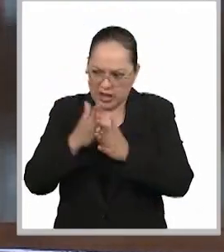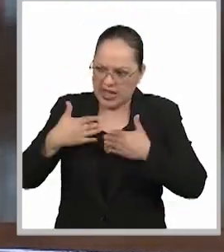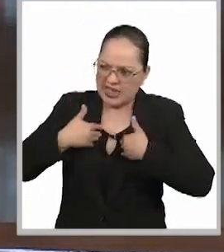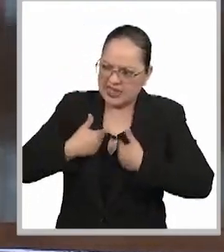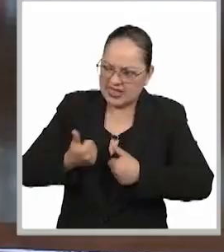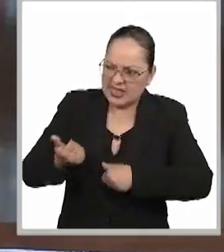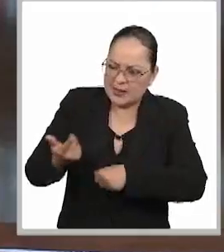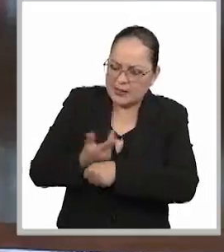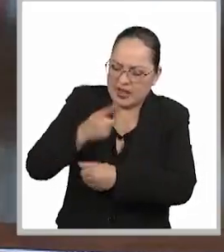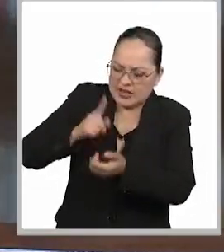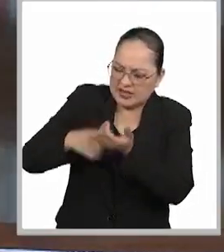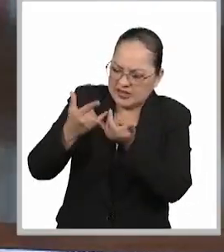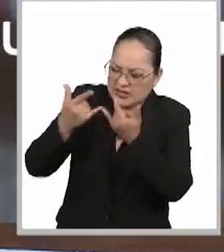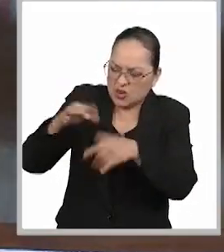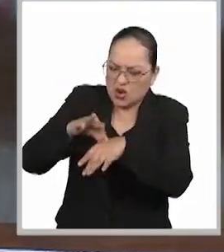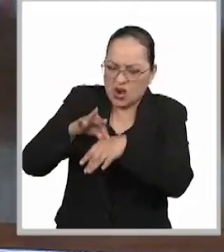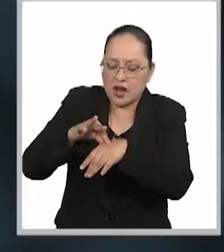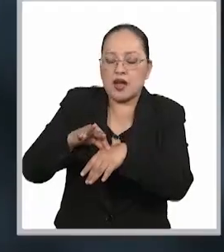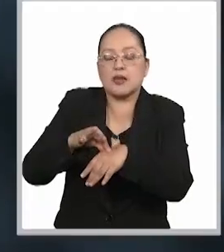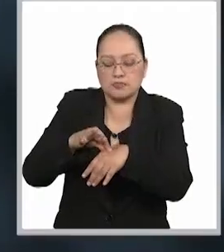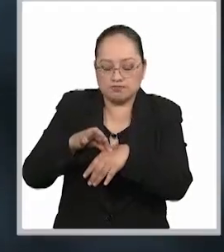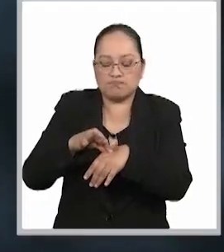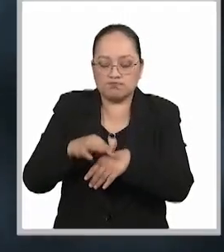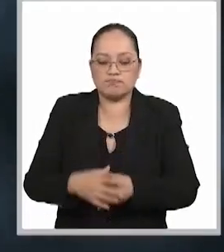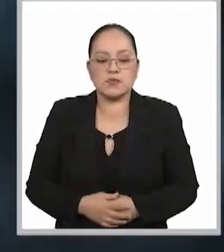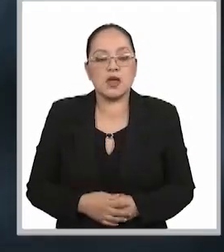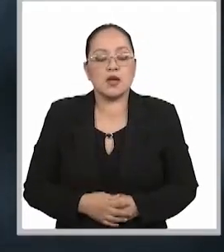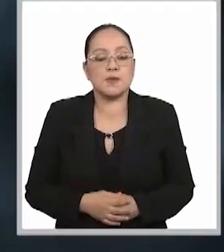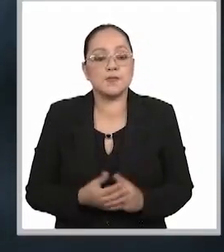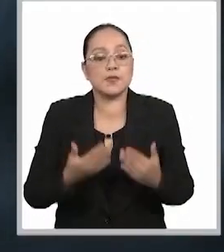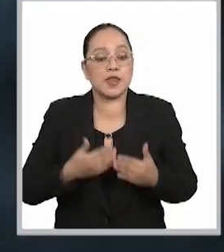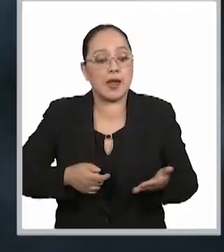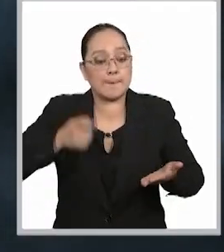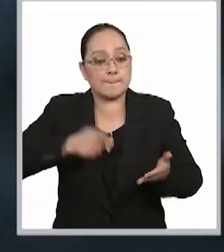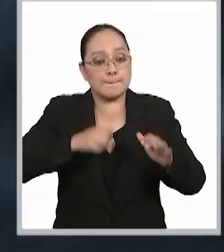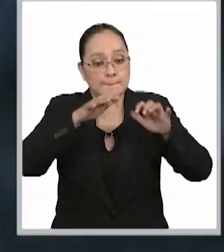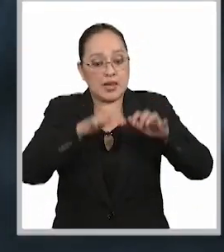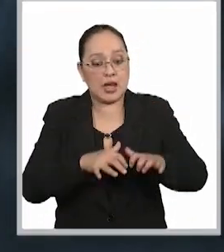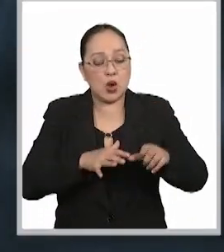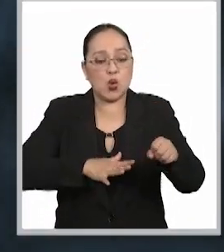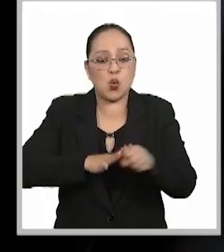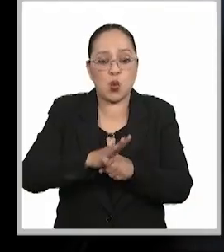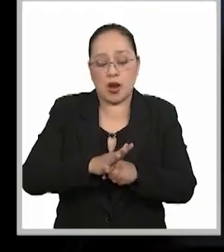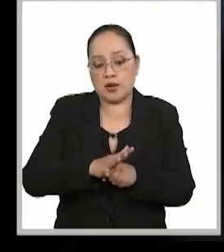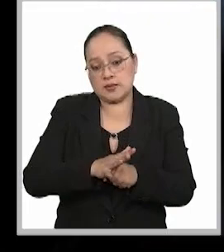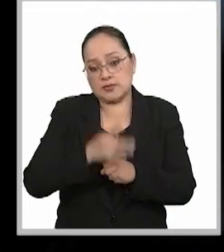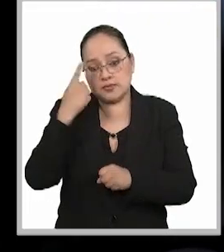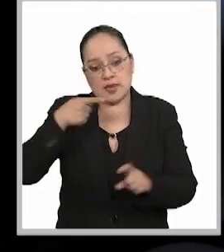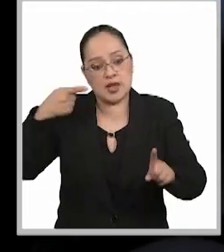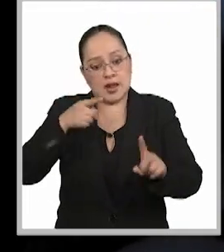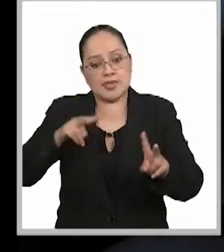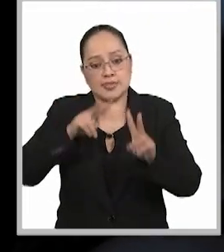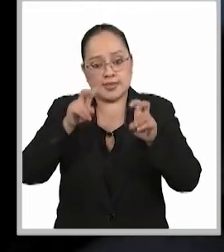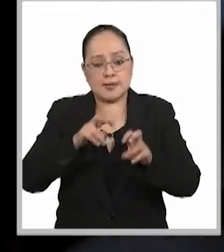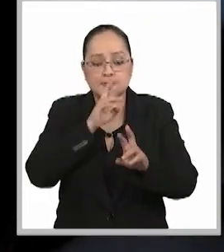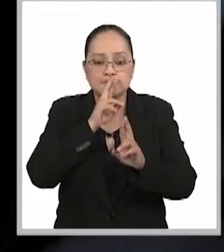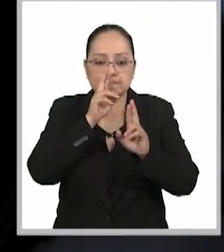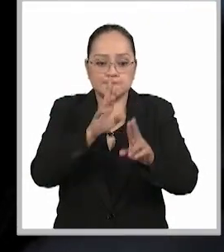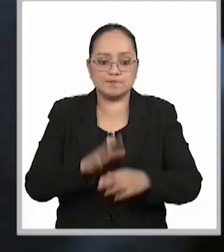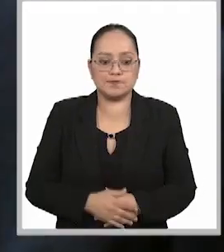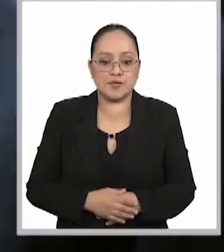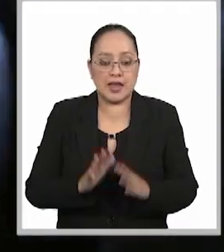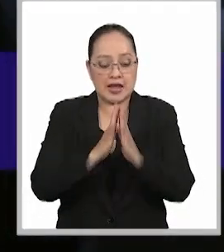y más comprensivo en una situación de agravio reiterado, además de las resoluciones judiciales que se han emitido en esta